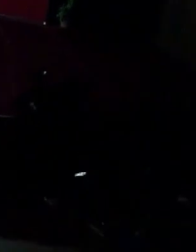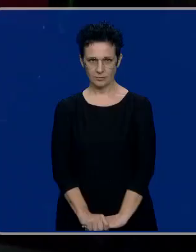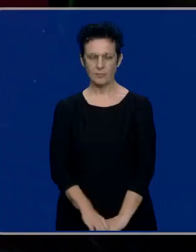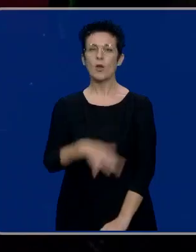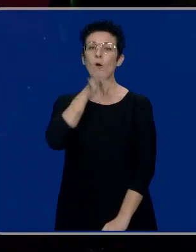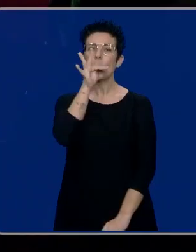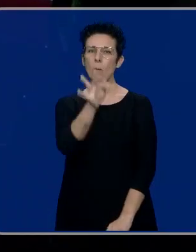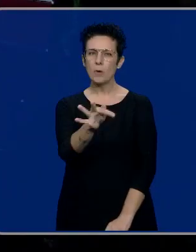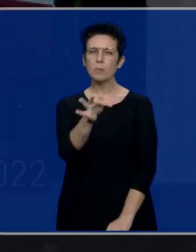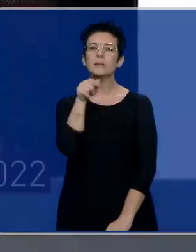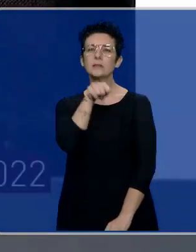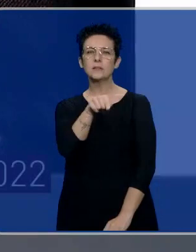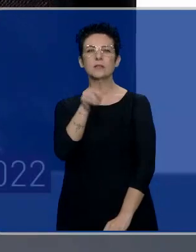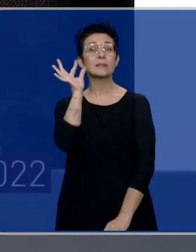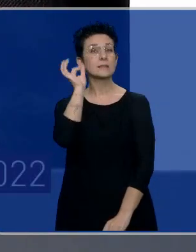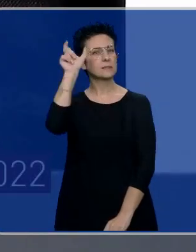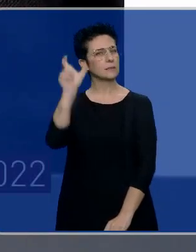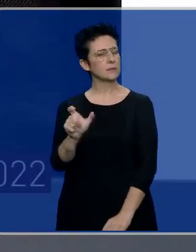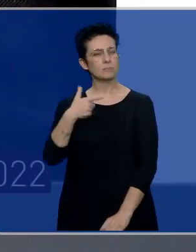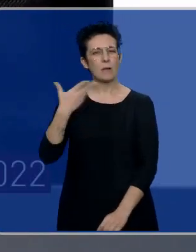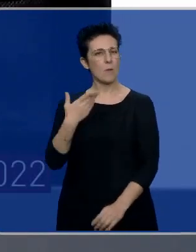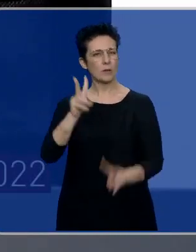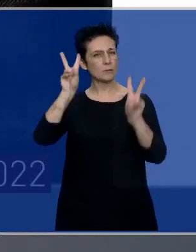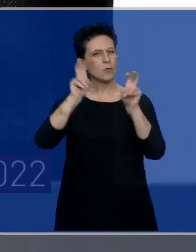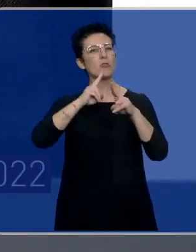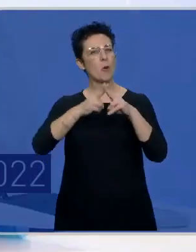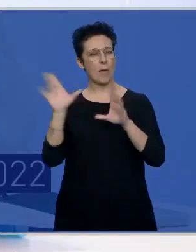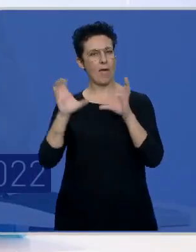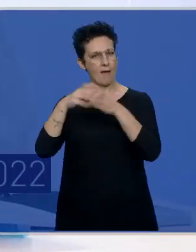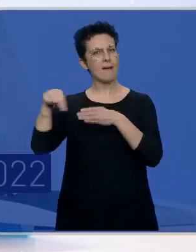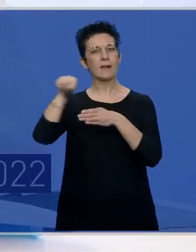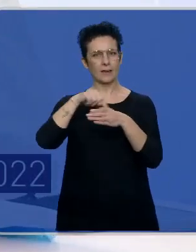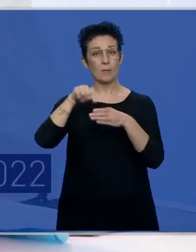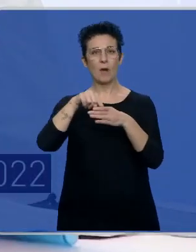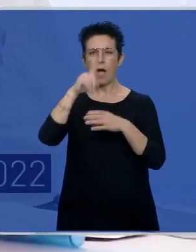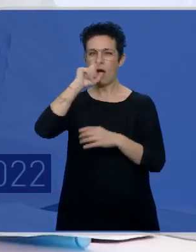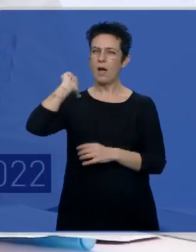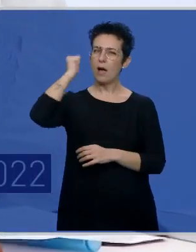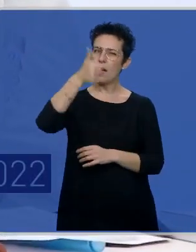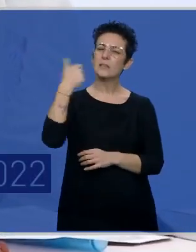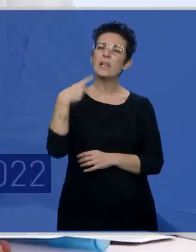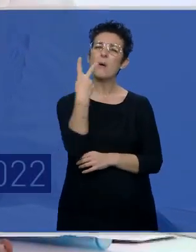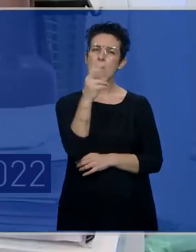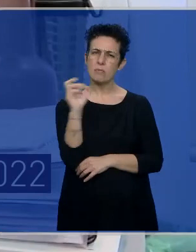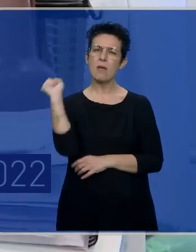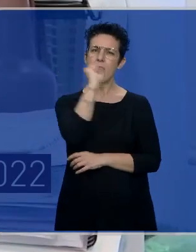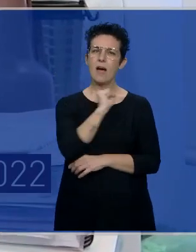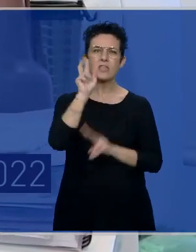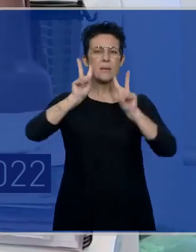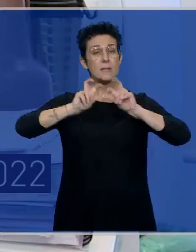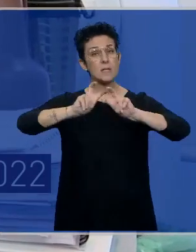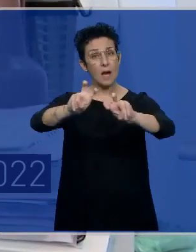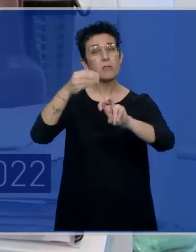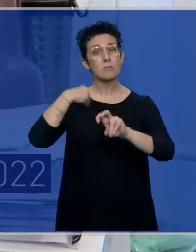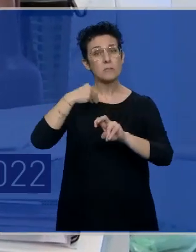Compromiso es la consigna de María Victoria Mateos para ella y su equipo. Desde hace 20 años, la investigación sobre el mieloma,